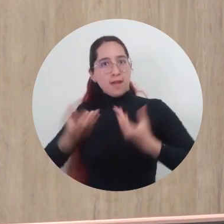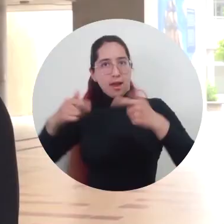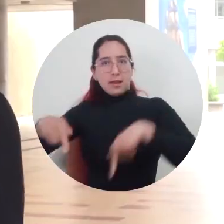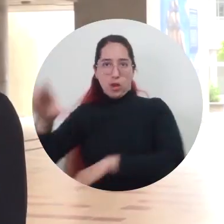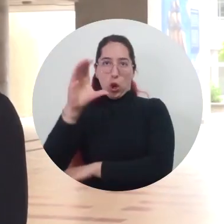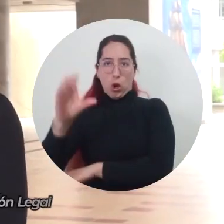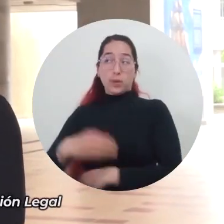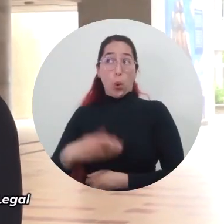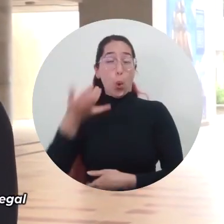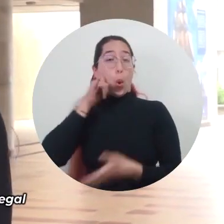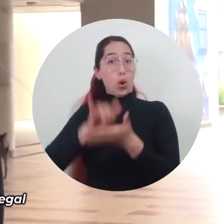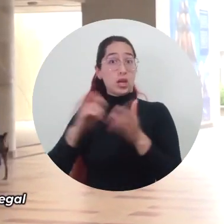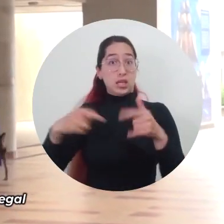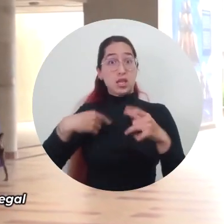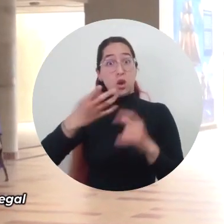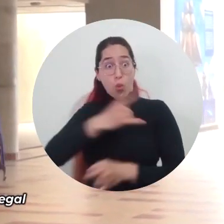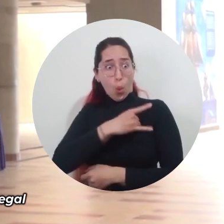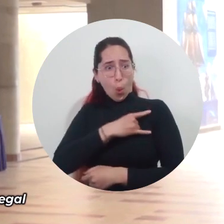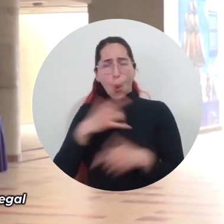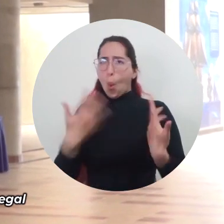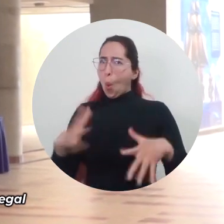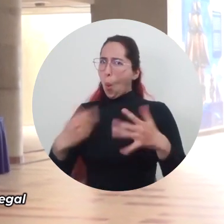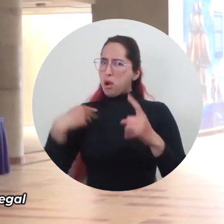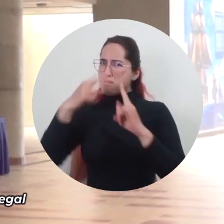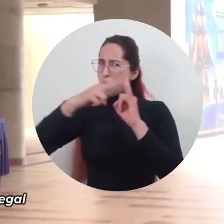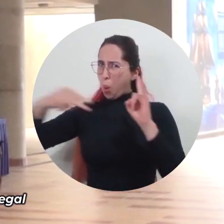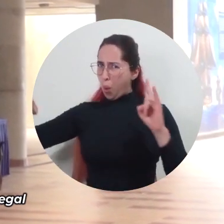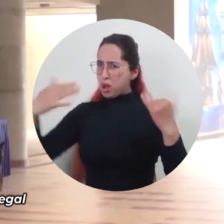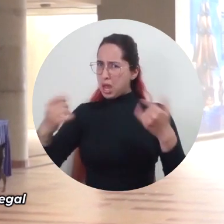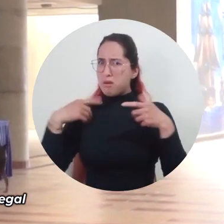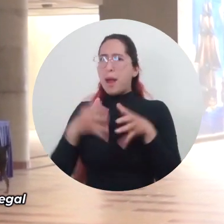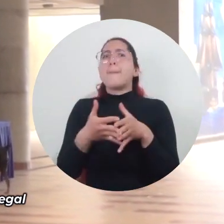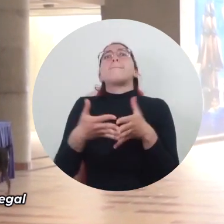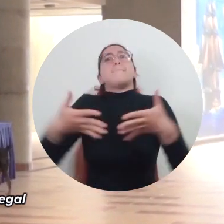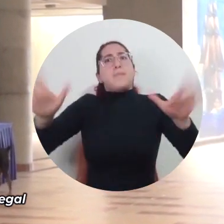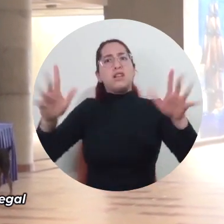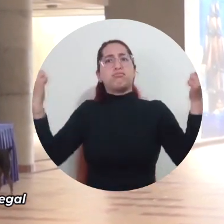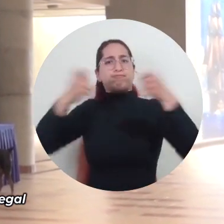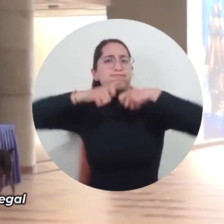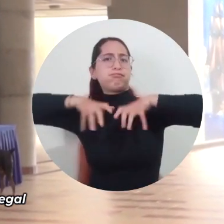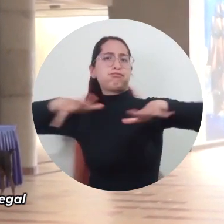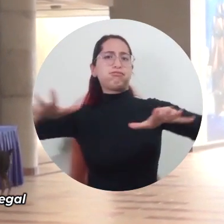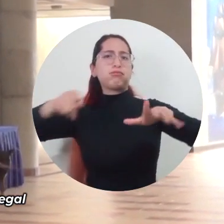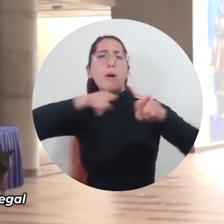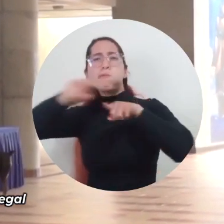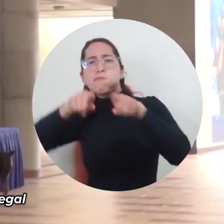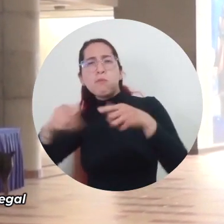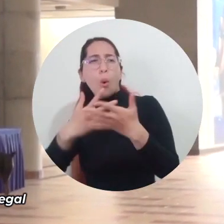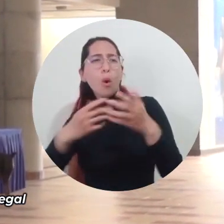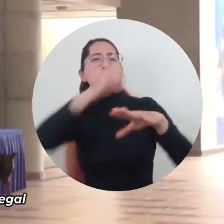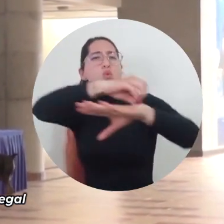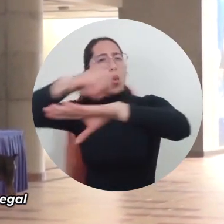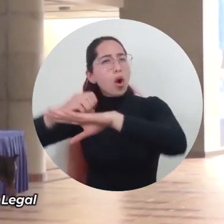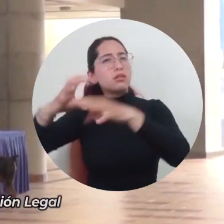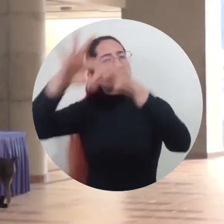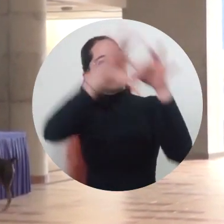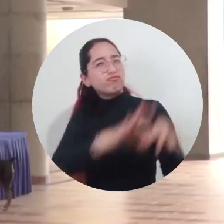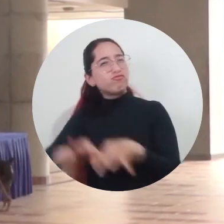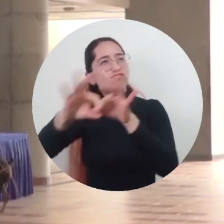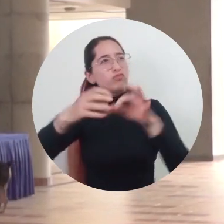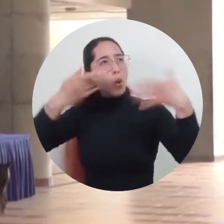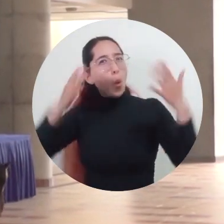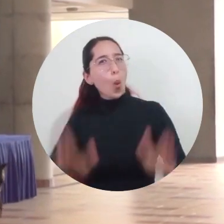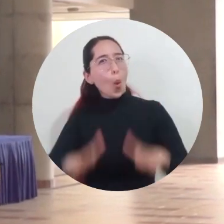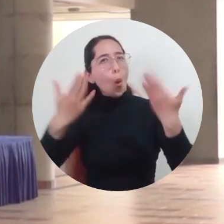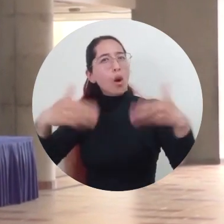Colombia. Creo que es fundamental el trabajo que está haciendo ahora la Universidad del Magdalena, expandiendo sus necesidades también a otras organizaciones y a otras, digamos